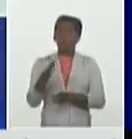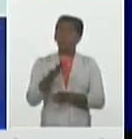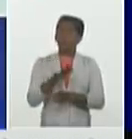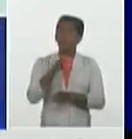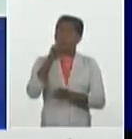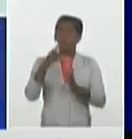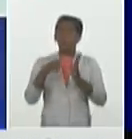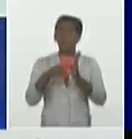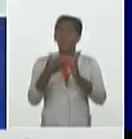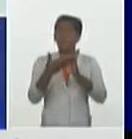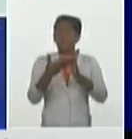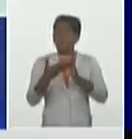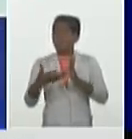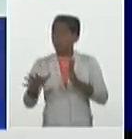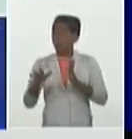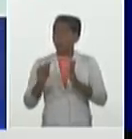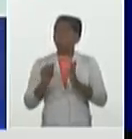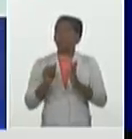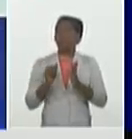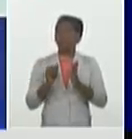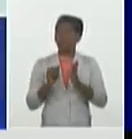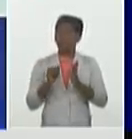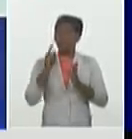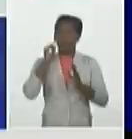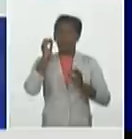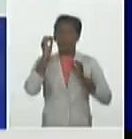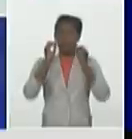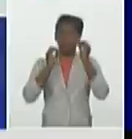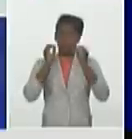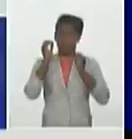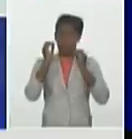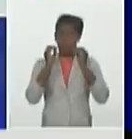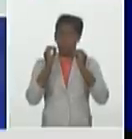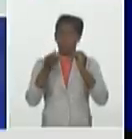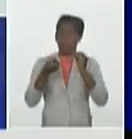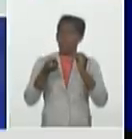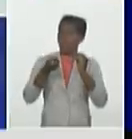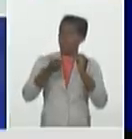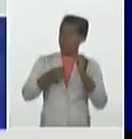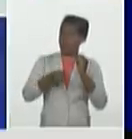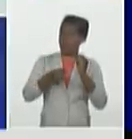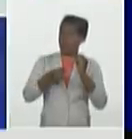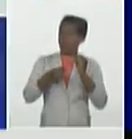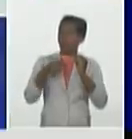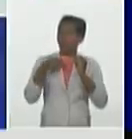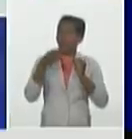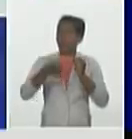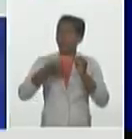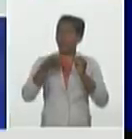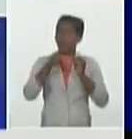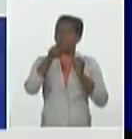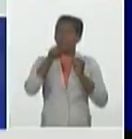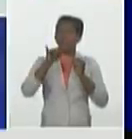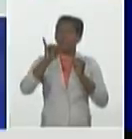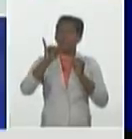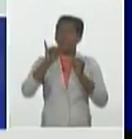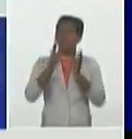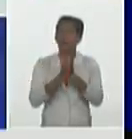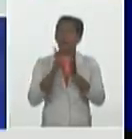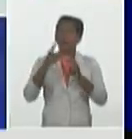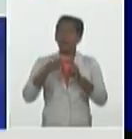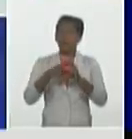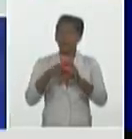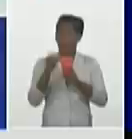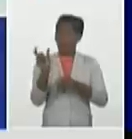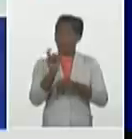casos autóctonos excepto como ya dijimos ayer el 16 de mayo que hubo 990